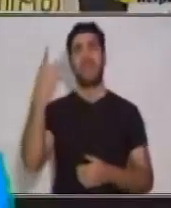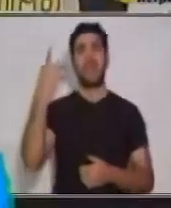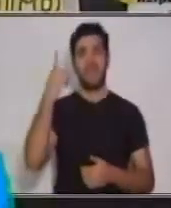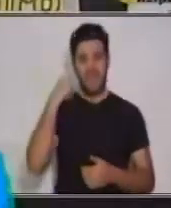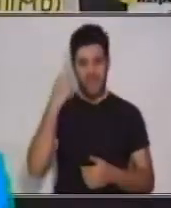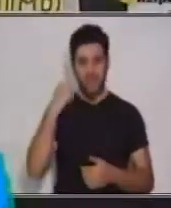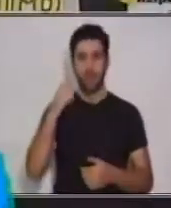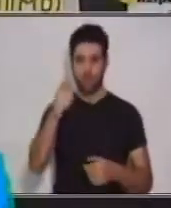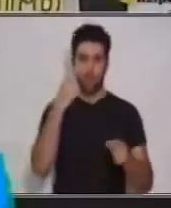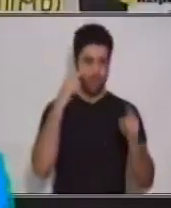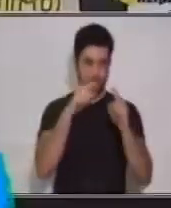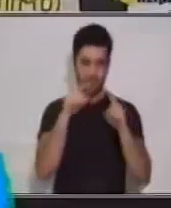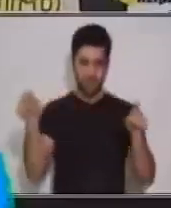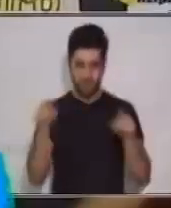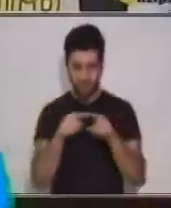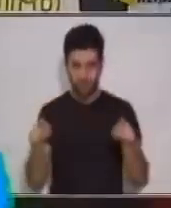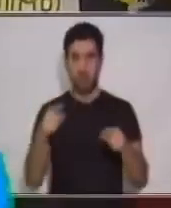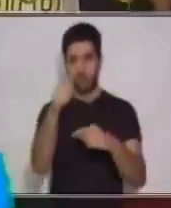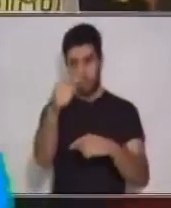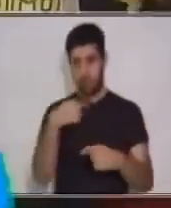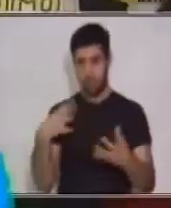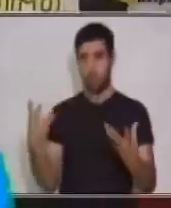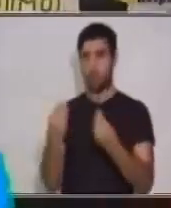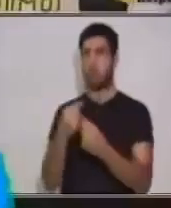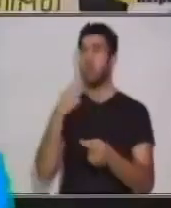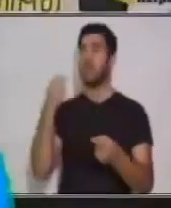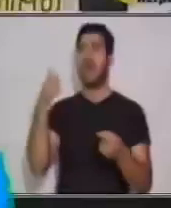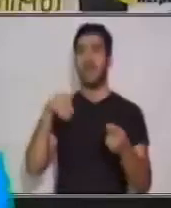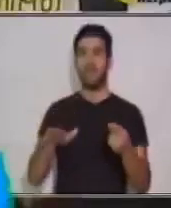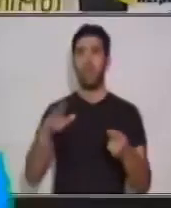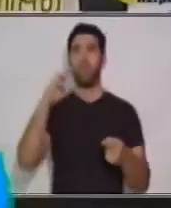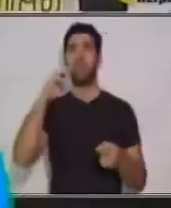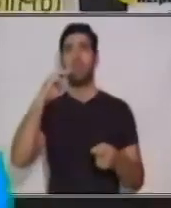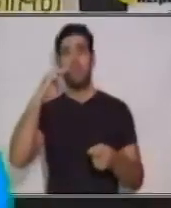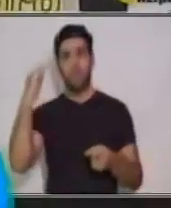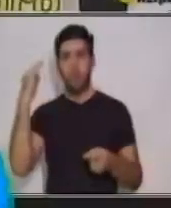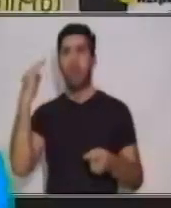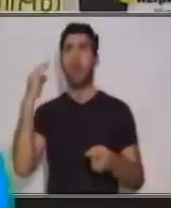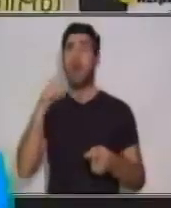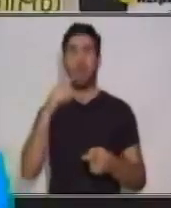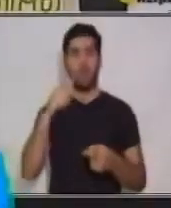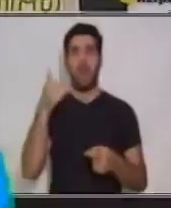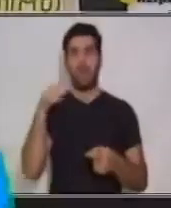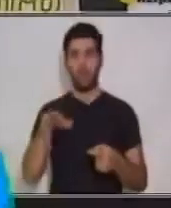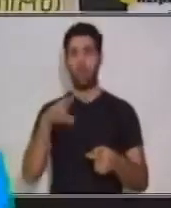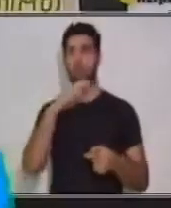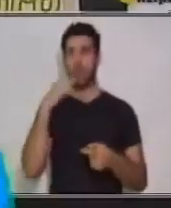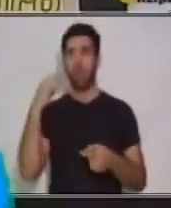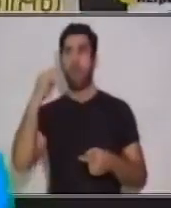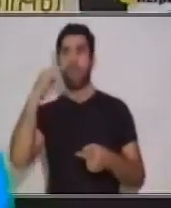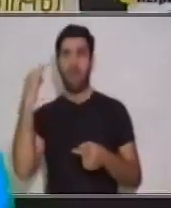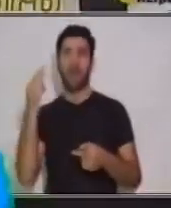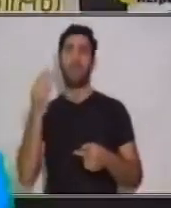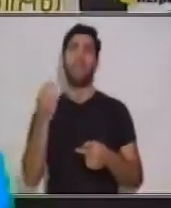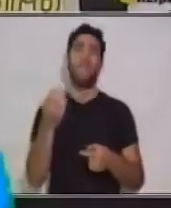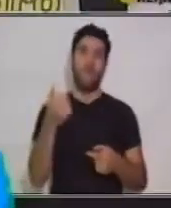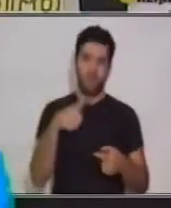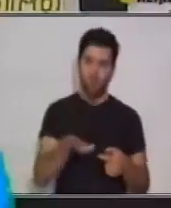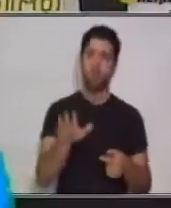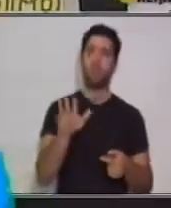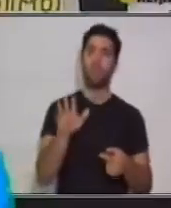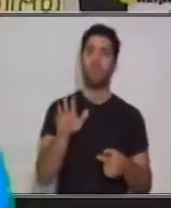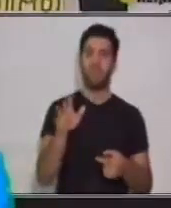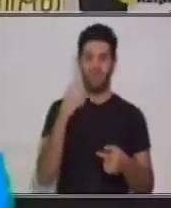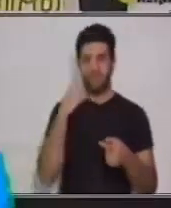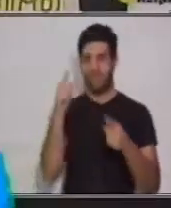Y juntos trabajemos las últimas dos. Azul, rojo, morado. Verde, azul, naranja. Este ejercicio nos va a